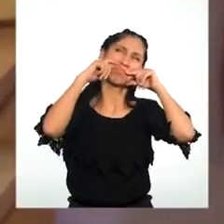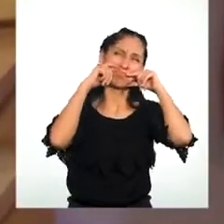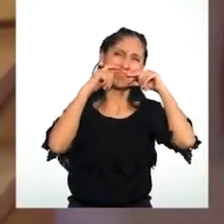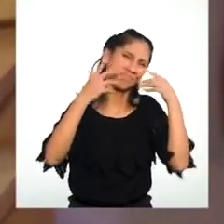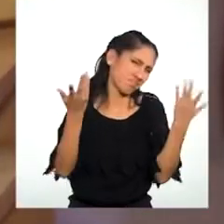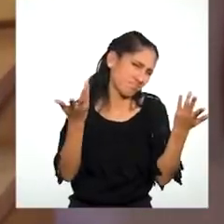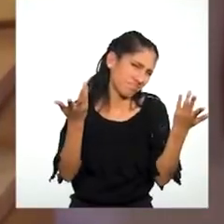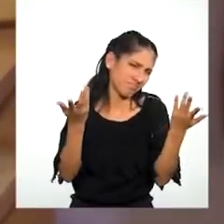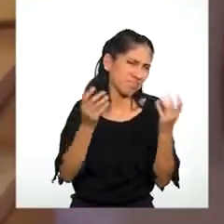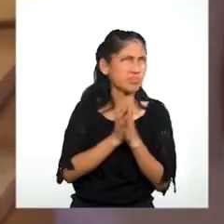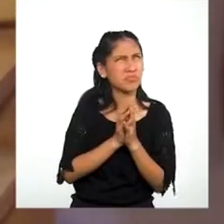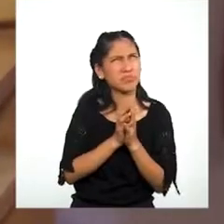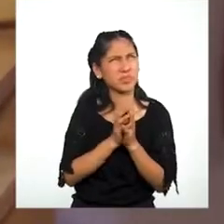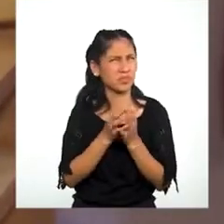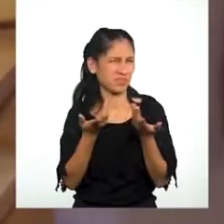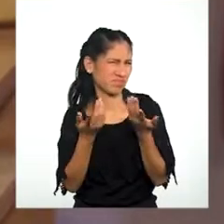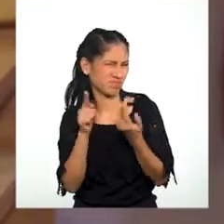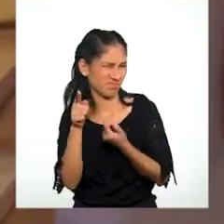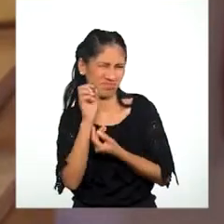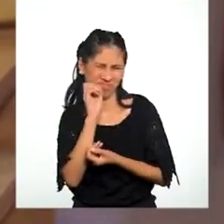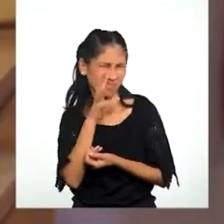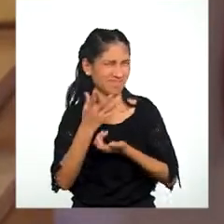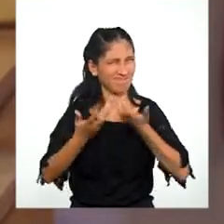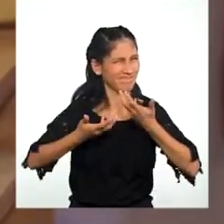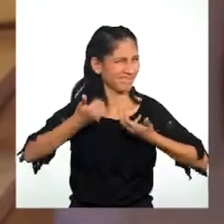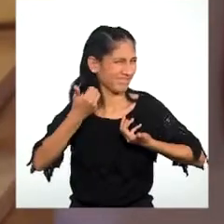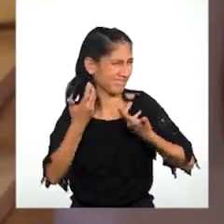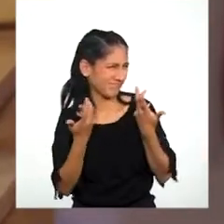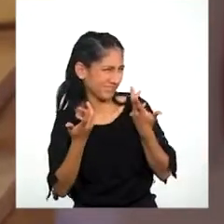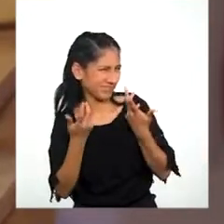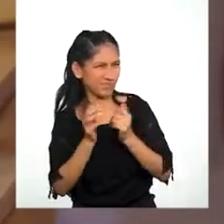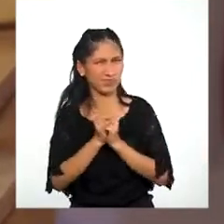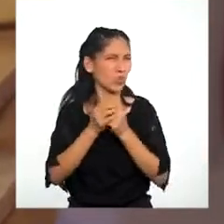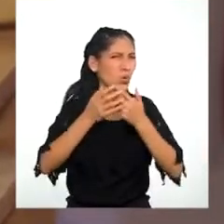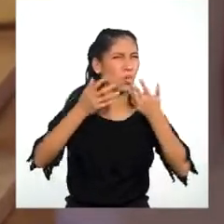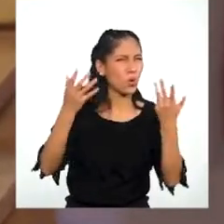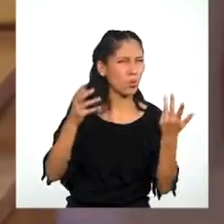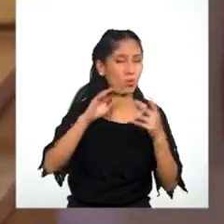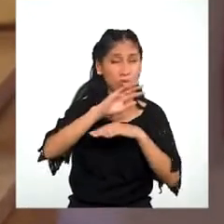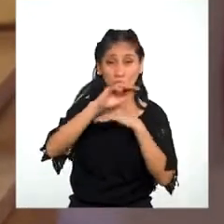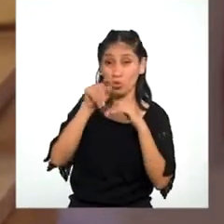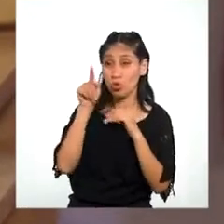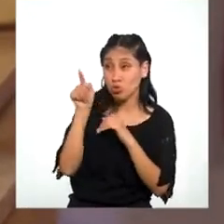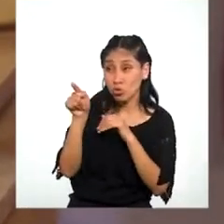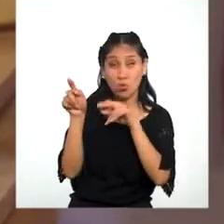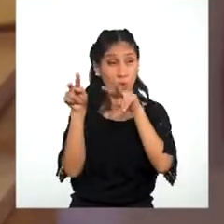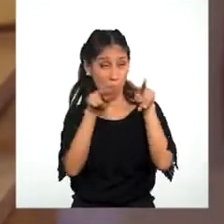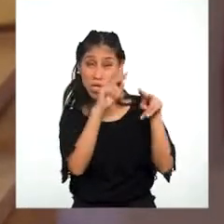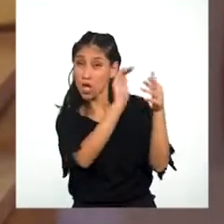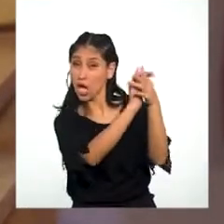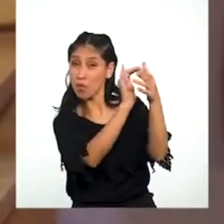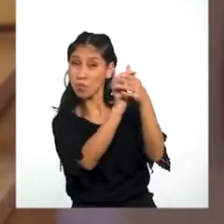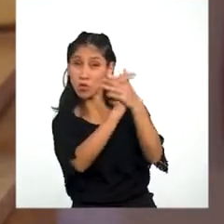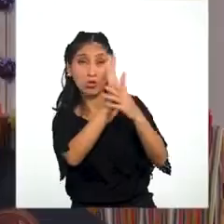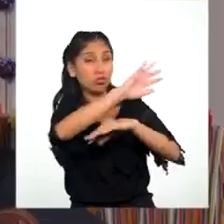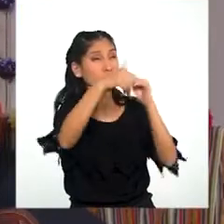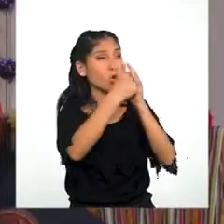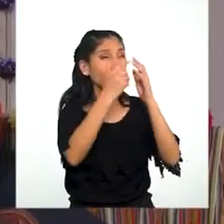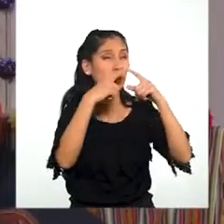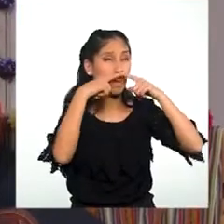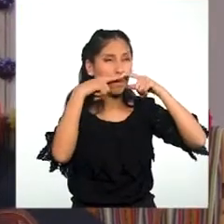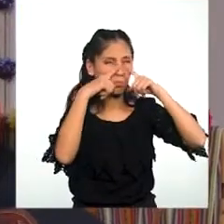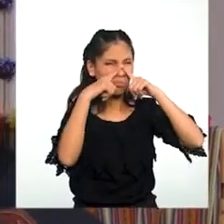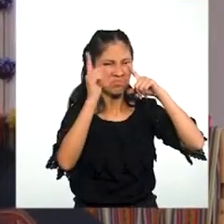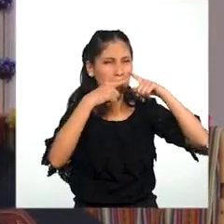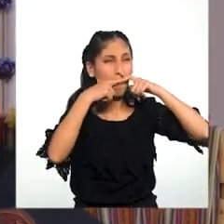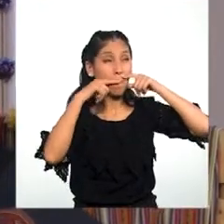¡Me parece bien! ¡Me raro lo que dice! ¿No? Porque todos tus amigos lo hacen Quiere decir que está bien ¿No?